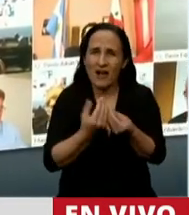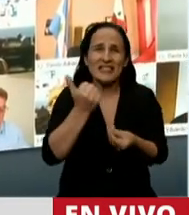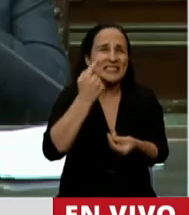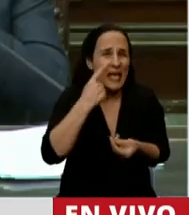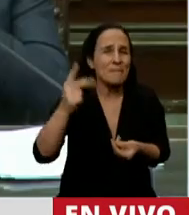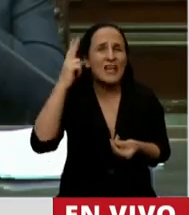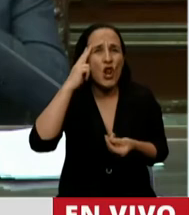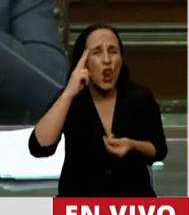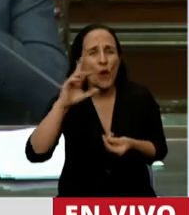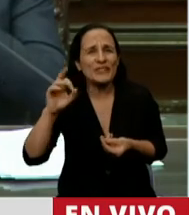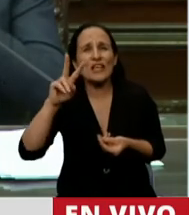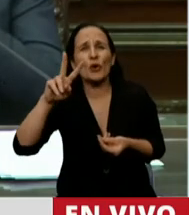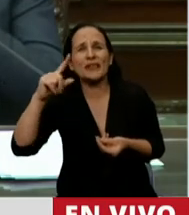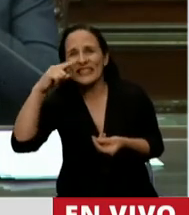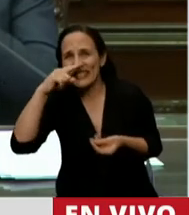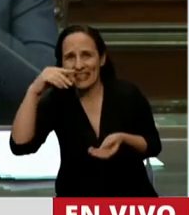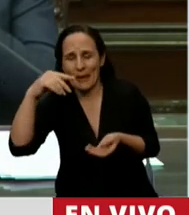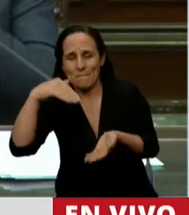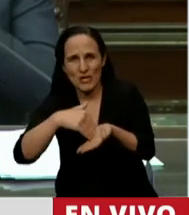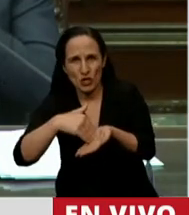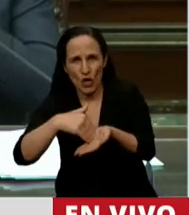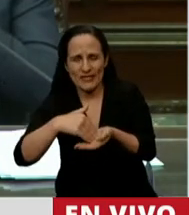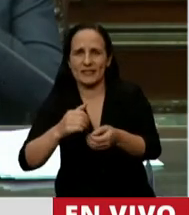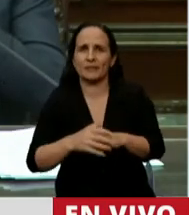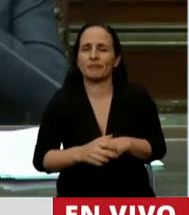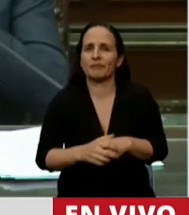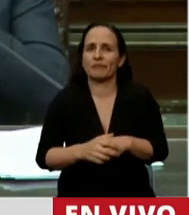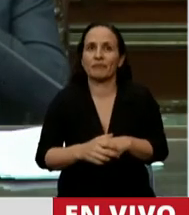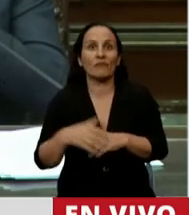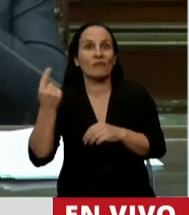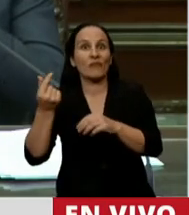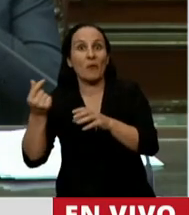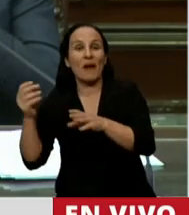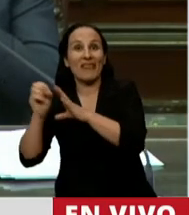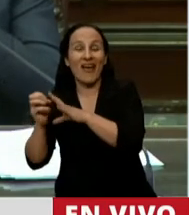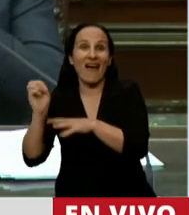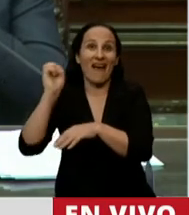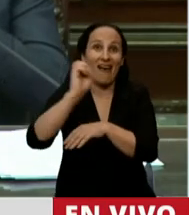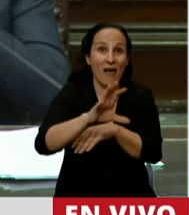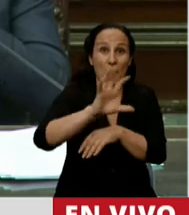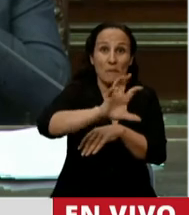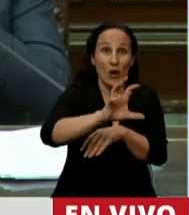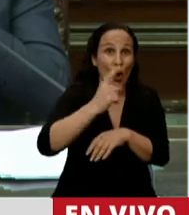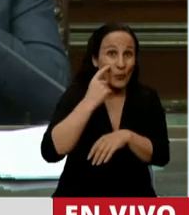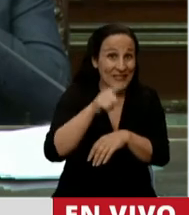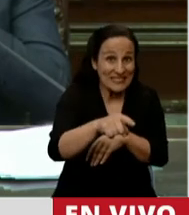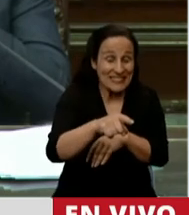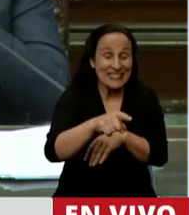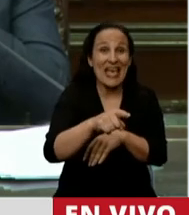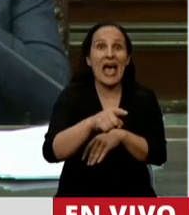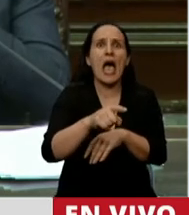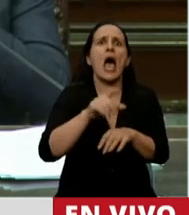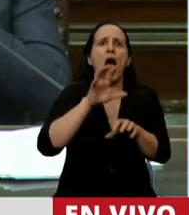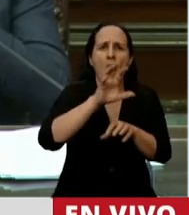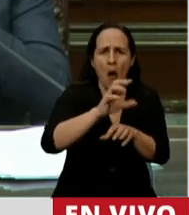.927 millones. Si vemos los fondos que han llegado a la provincia, y a su vez que la provincia